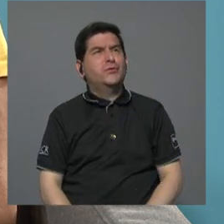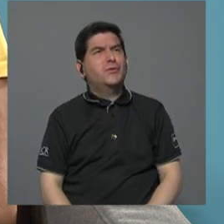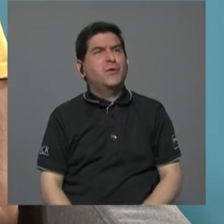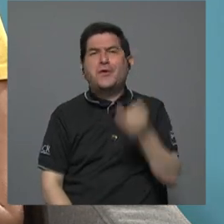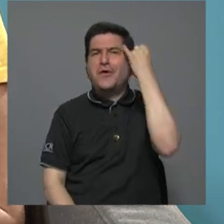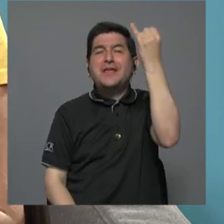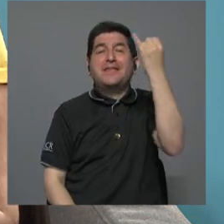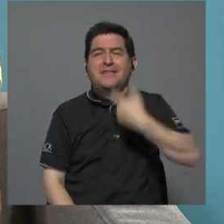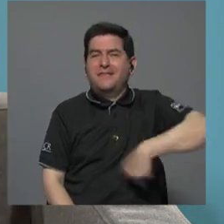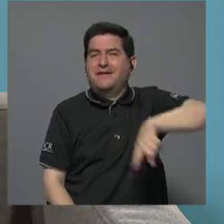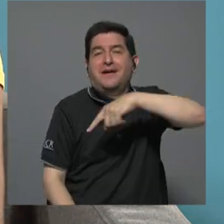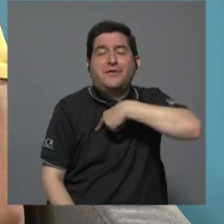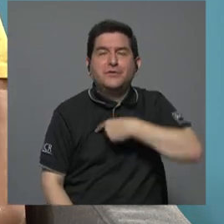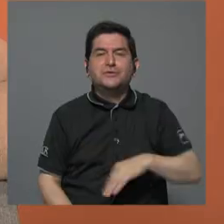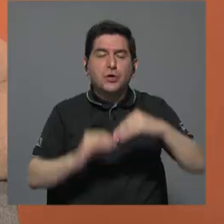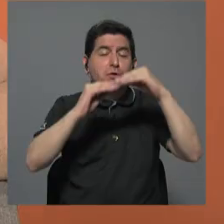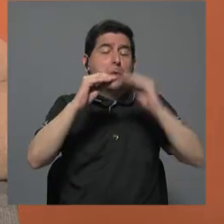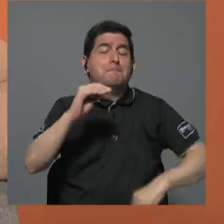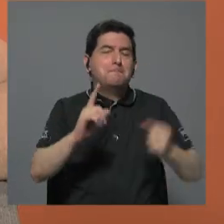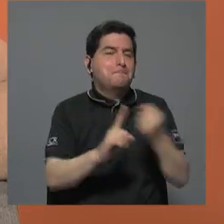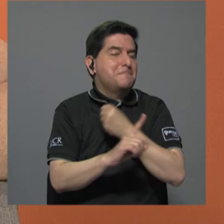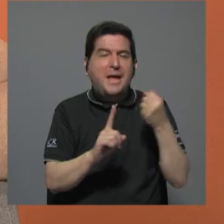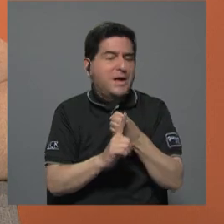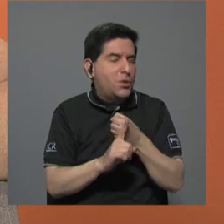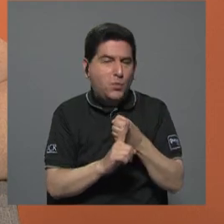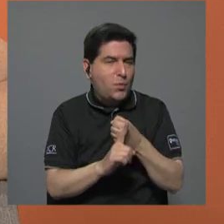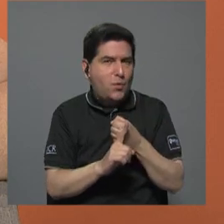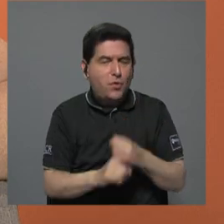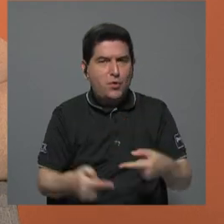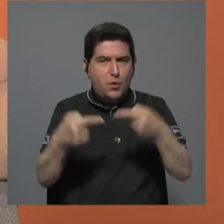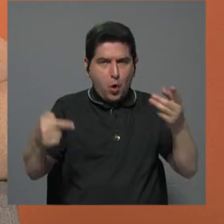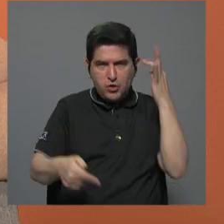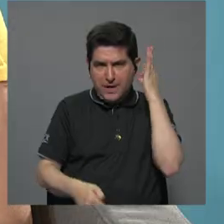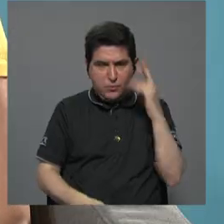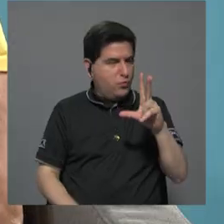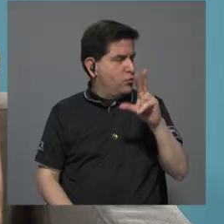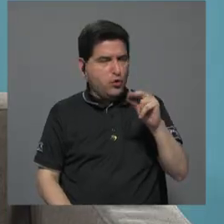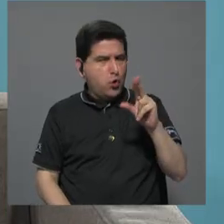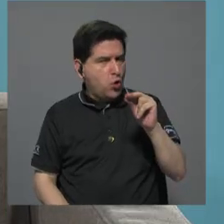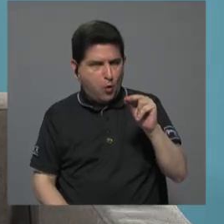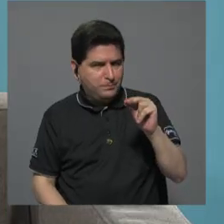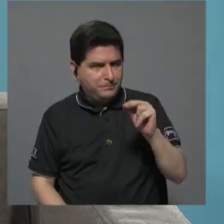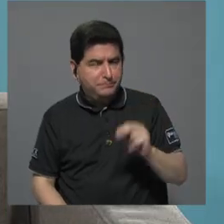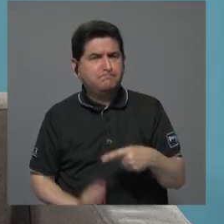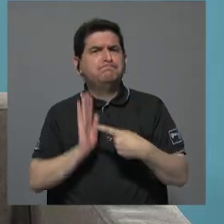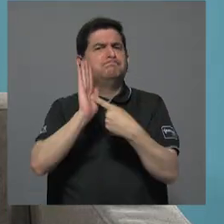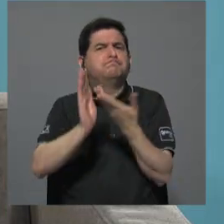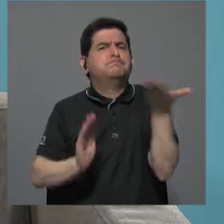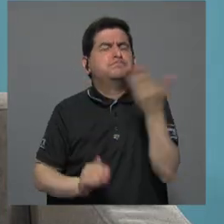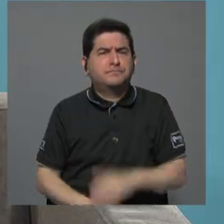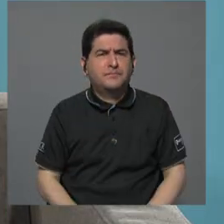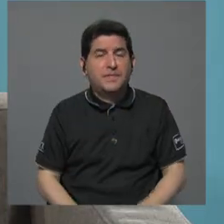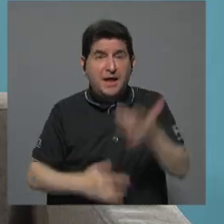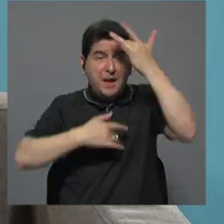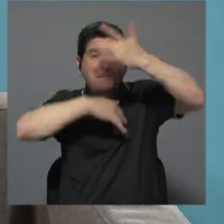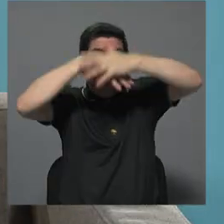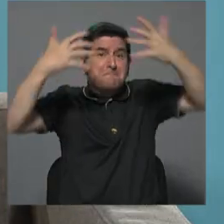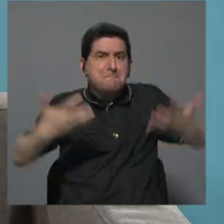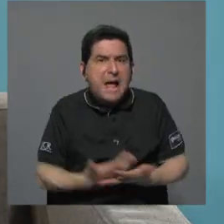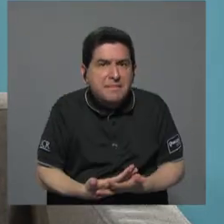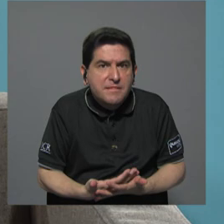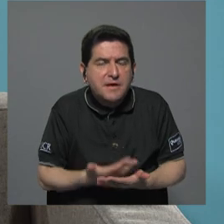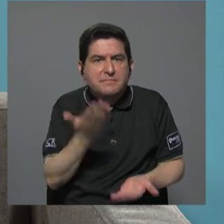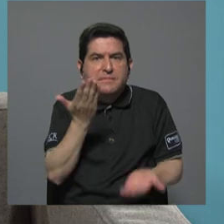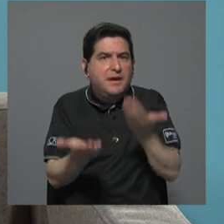concluir que es que somos menos violentos, que hay menos violencia contra las mujeres. No, lo que esto nos muestra es que la pandemia, de alguna